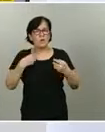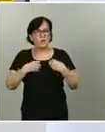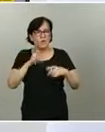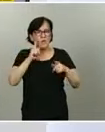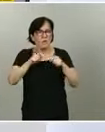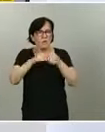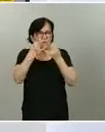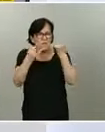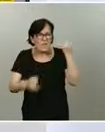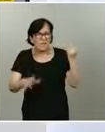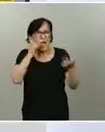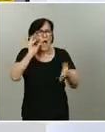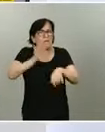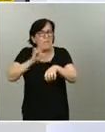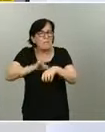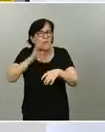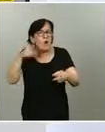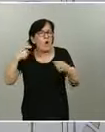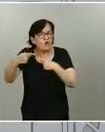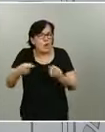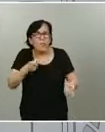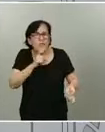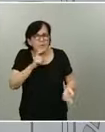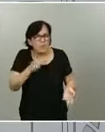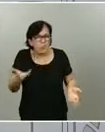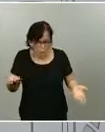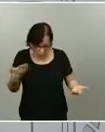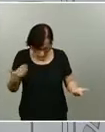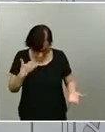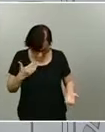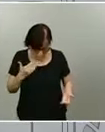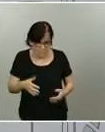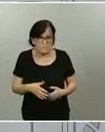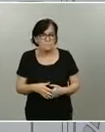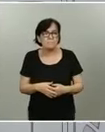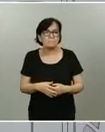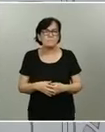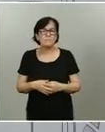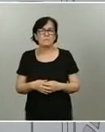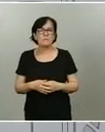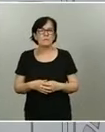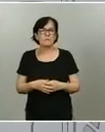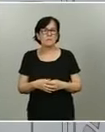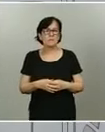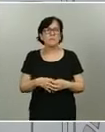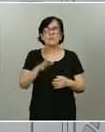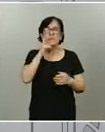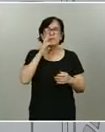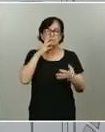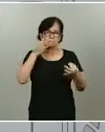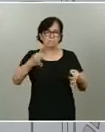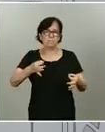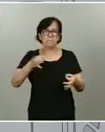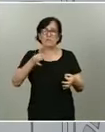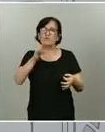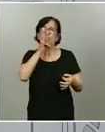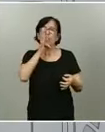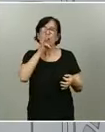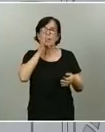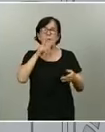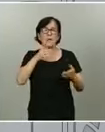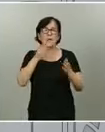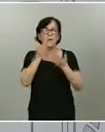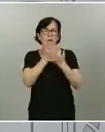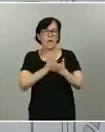puede confirmar alguna de ellas? Sí, hay cada vez más evidencia. Todavía no tenemos estudios publicados en suficiente